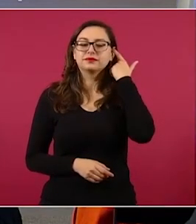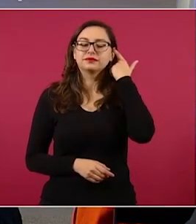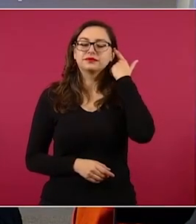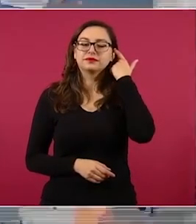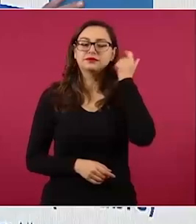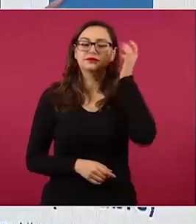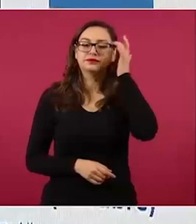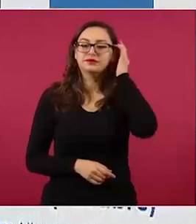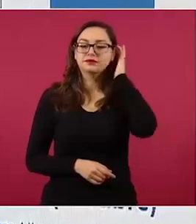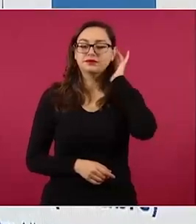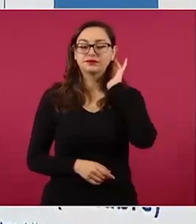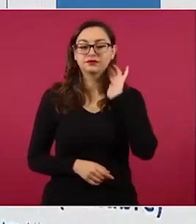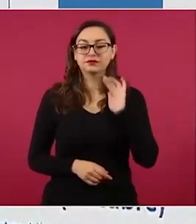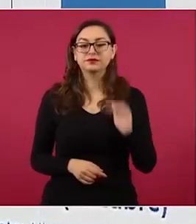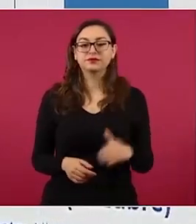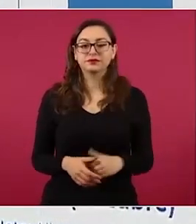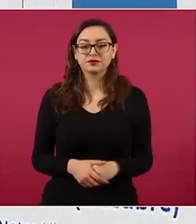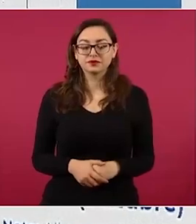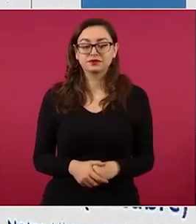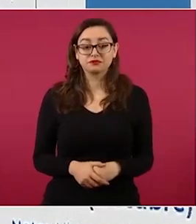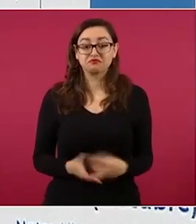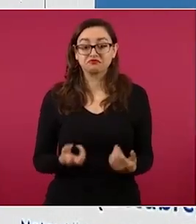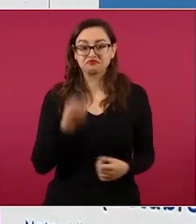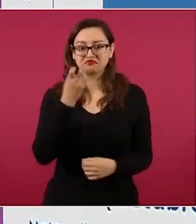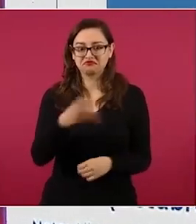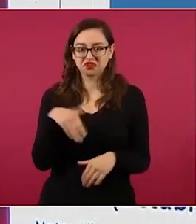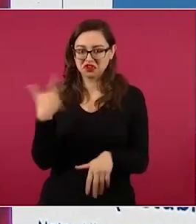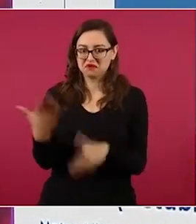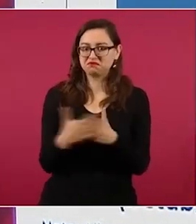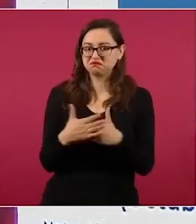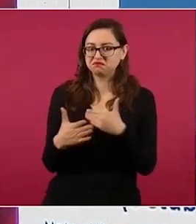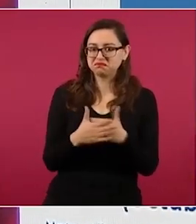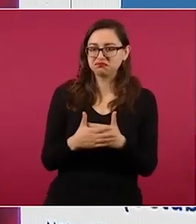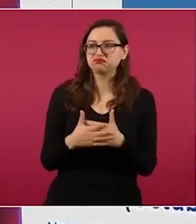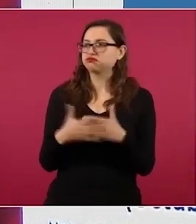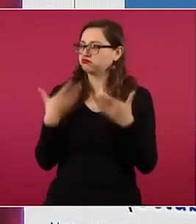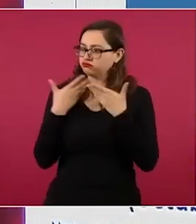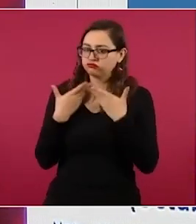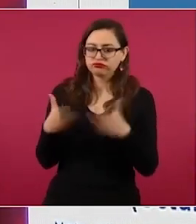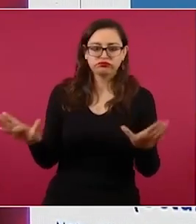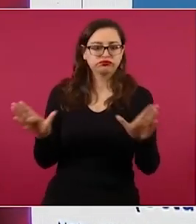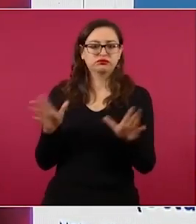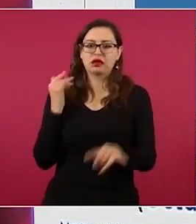se abra el mercado.